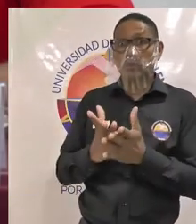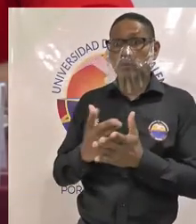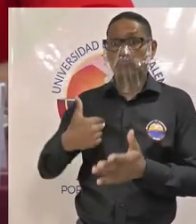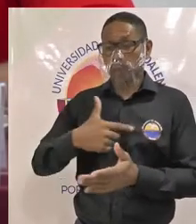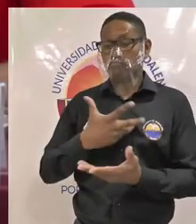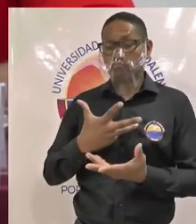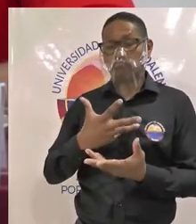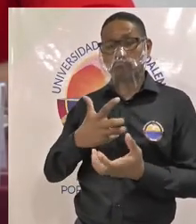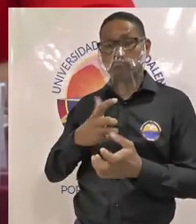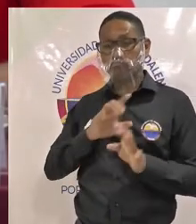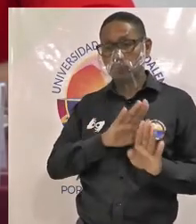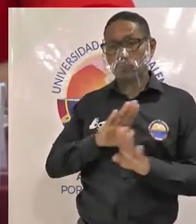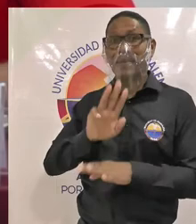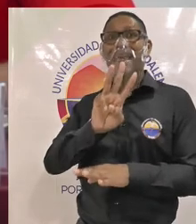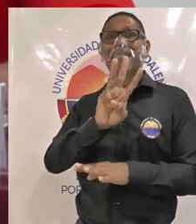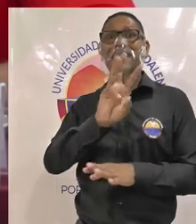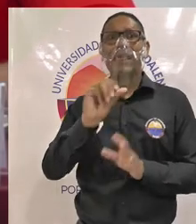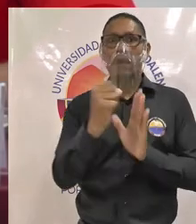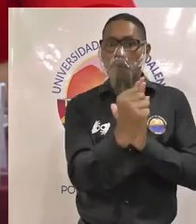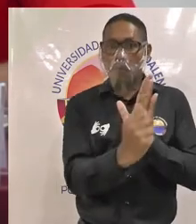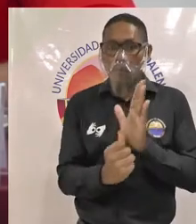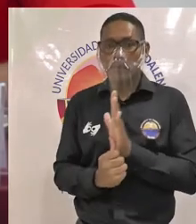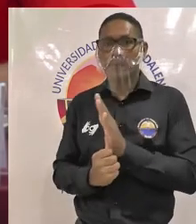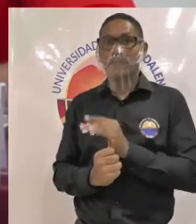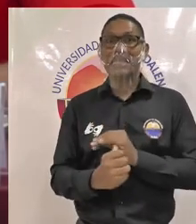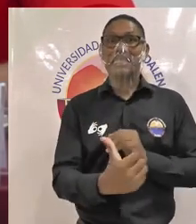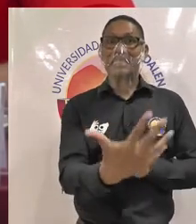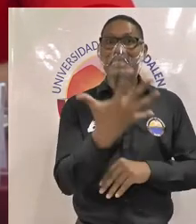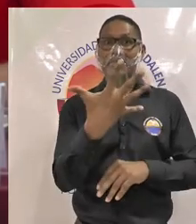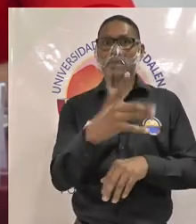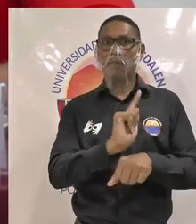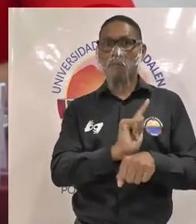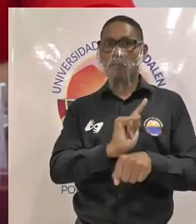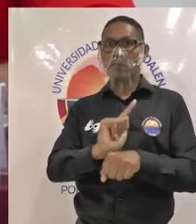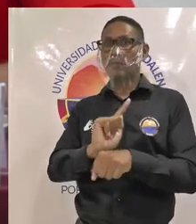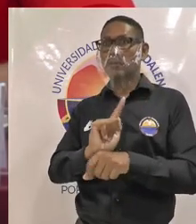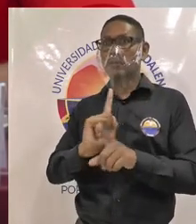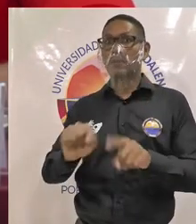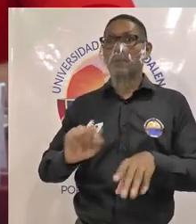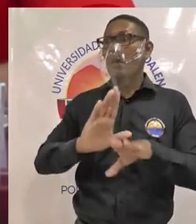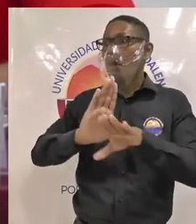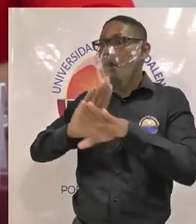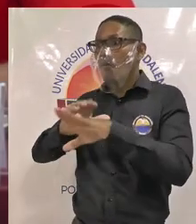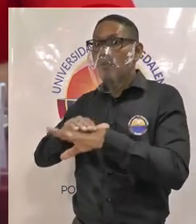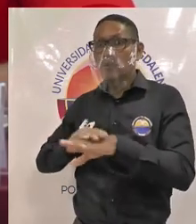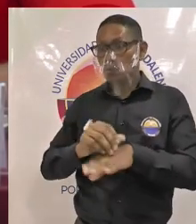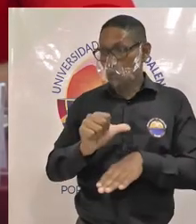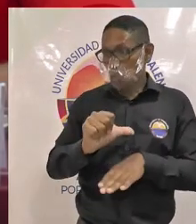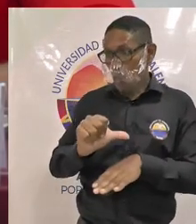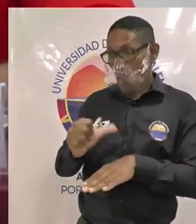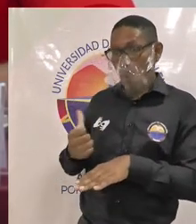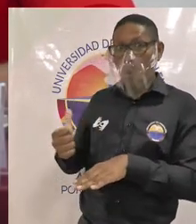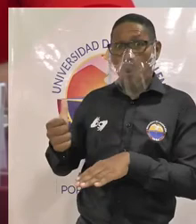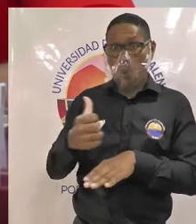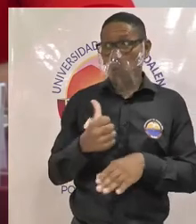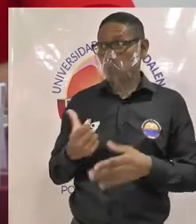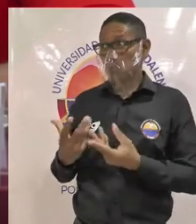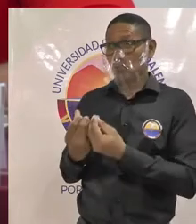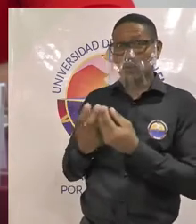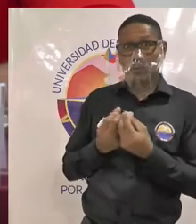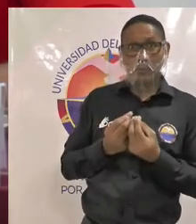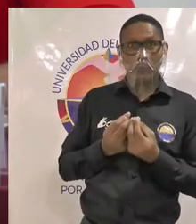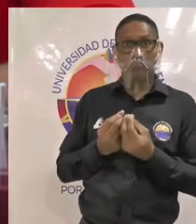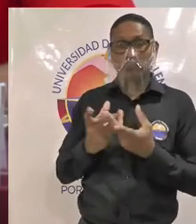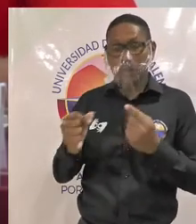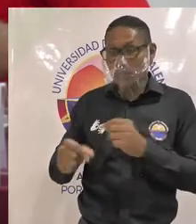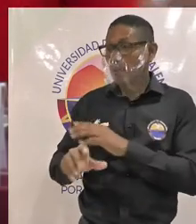30 programas académicos y en 5 facultades asimismo invitar a los otros candidatos que no eran de nuestro colectivo a